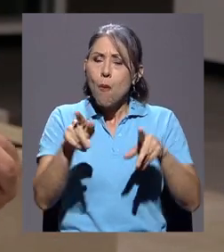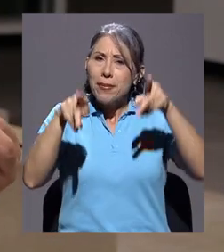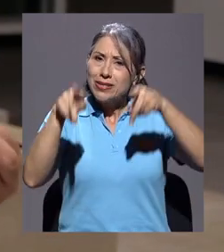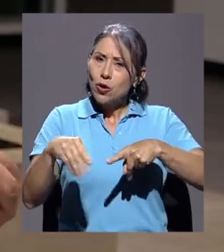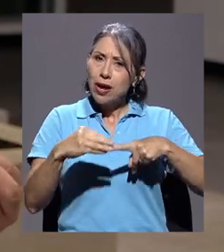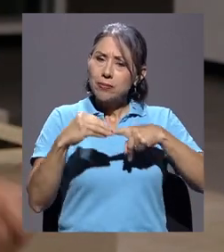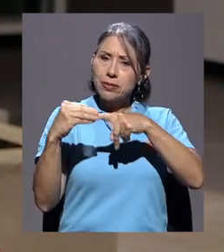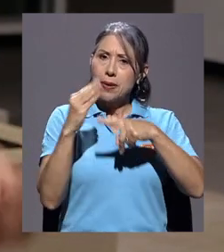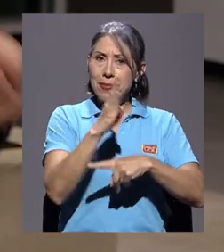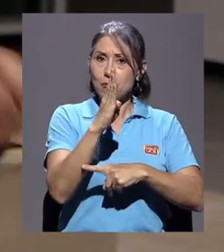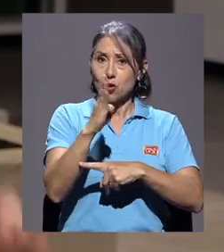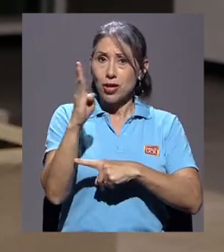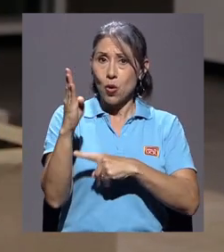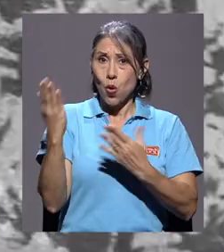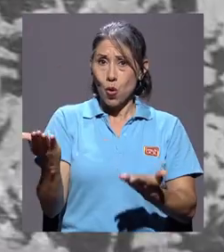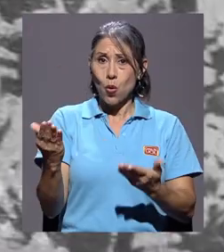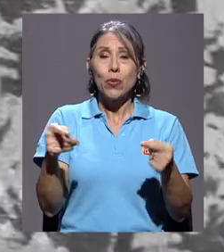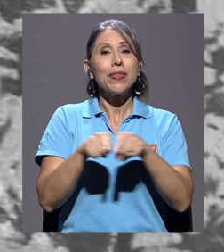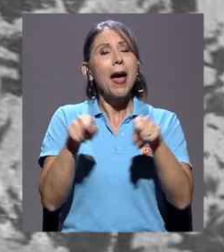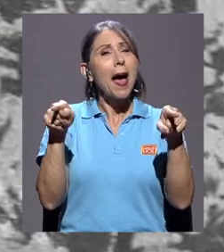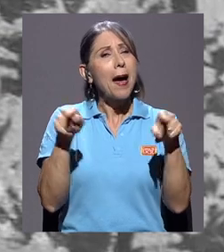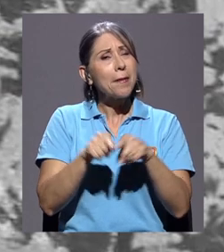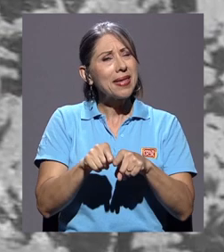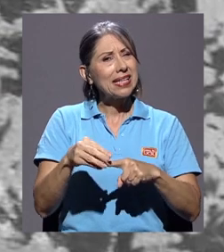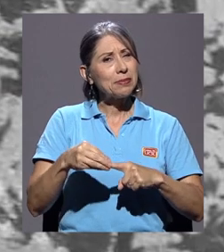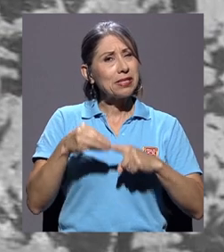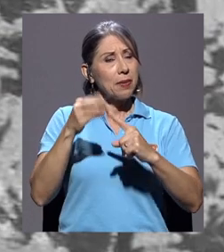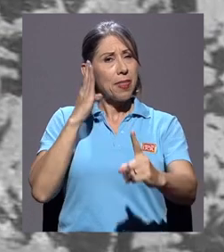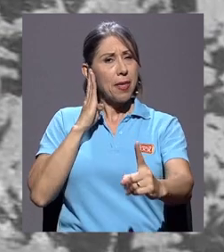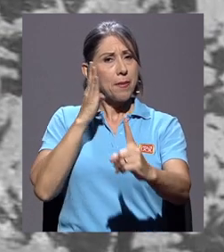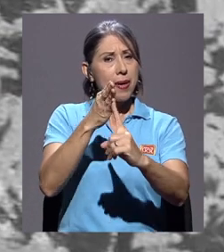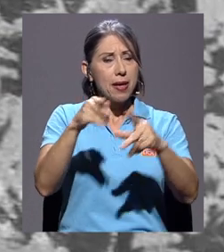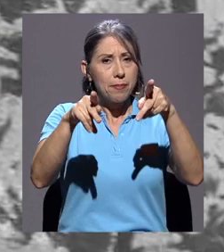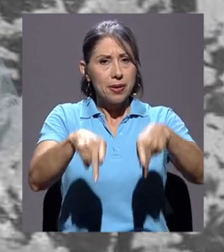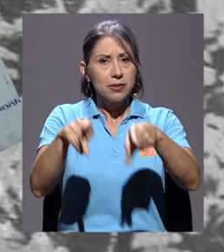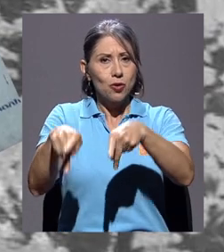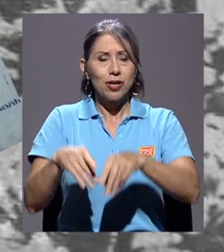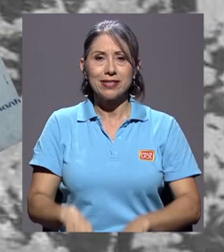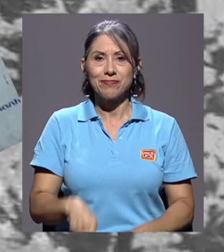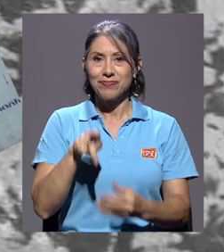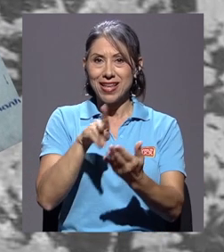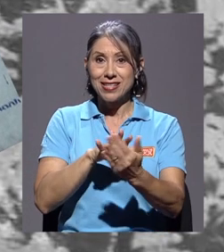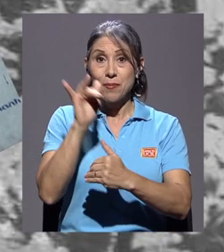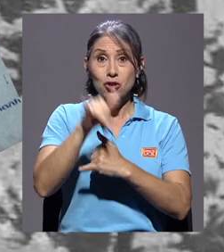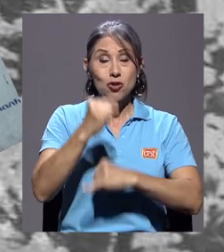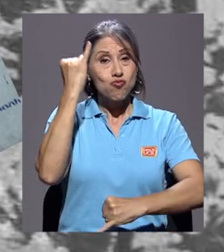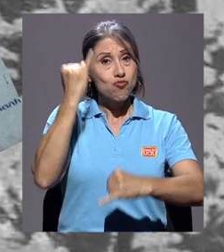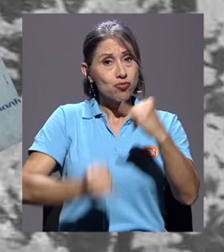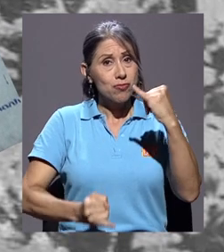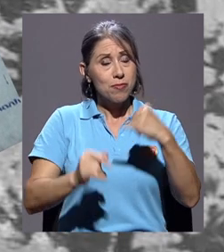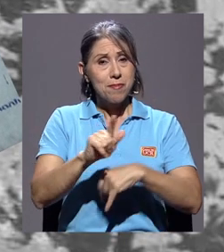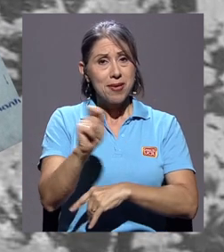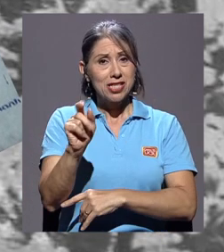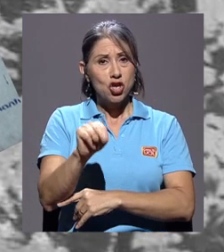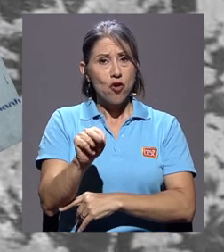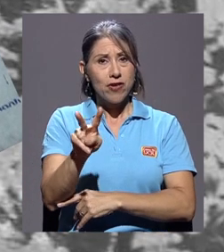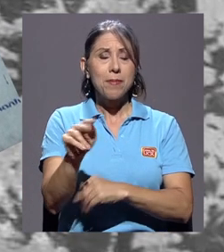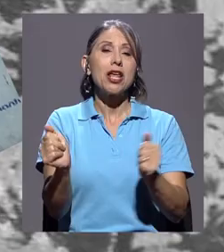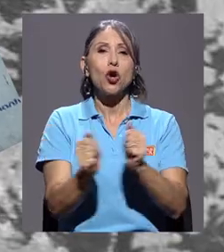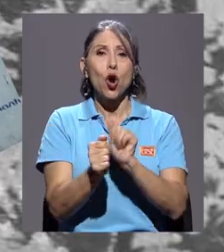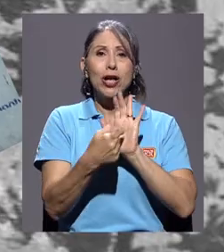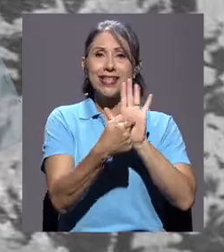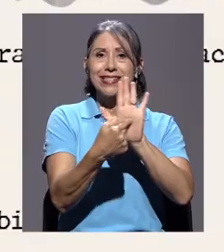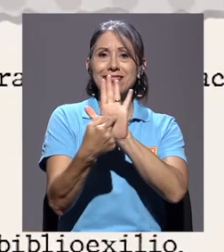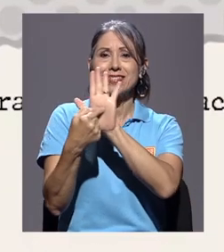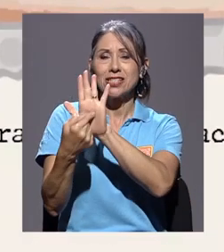bibliotecólogo también y sobre todo se orienta hacia las personas. Este proyecto concluirá en el mes de noviembre con una